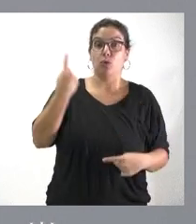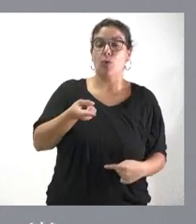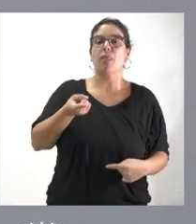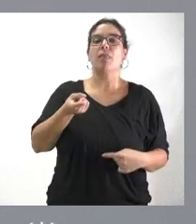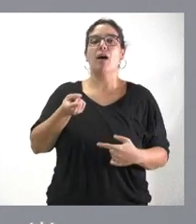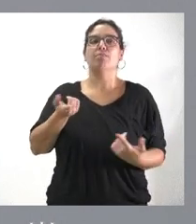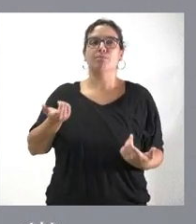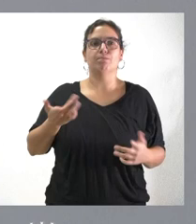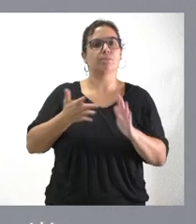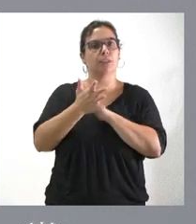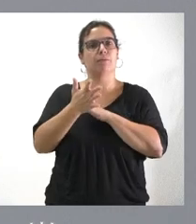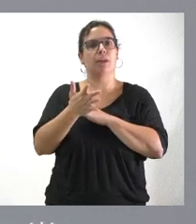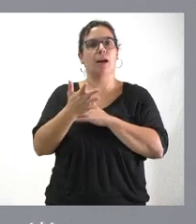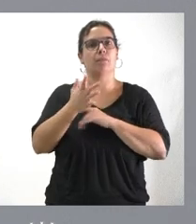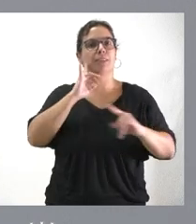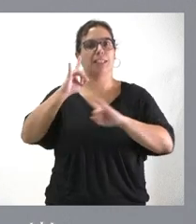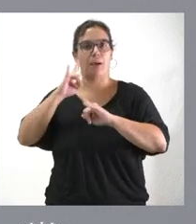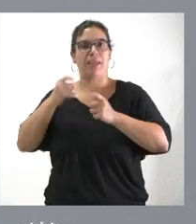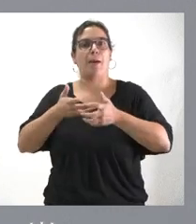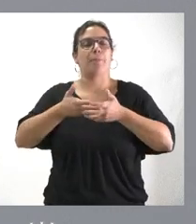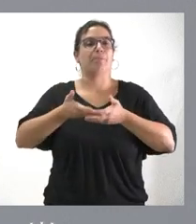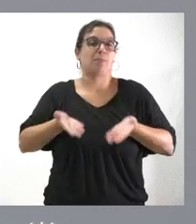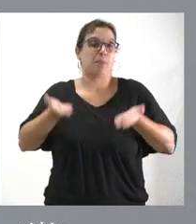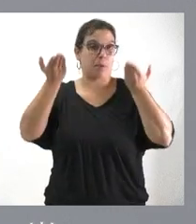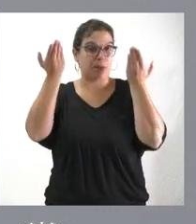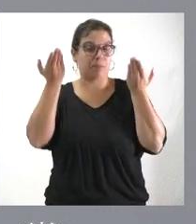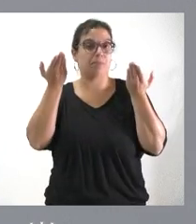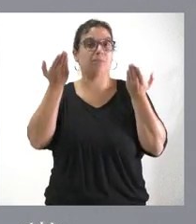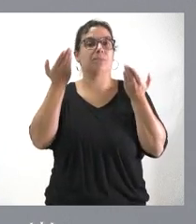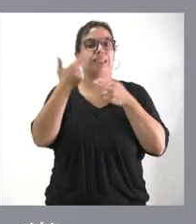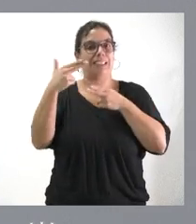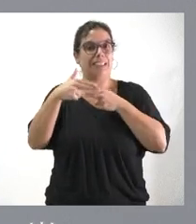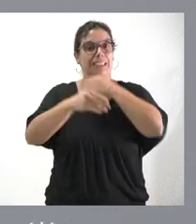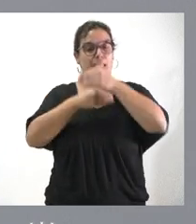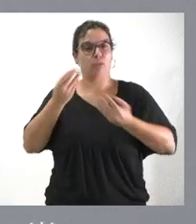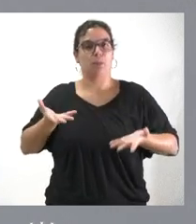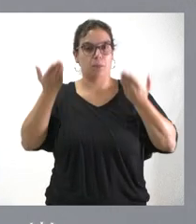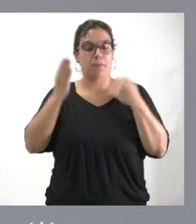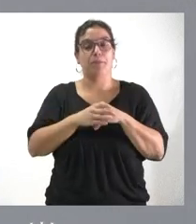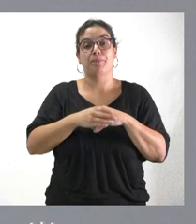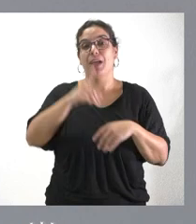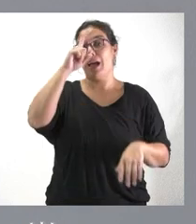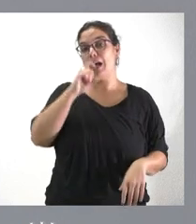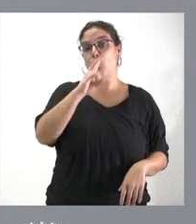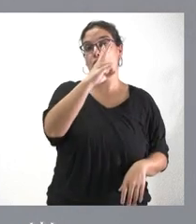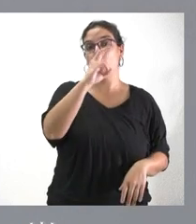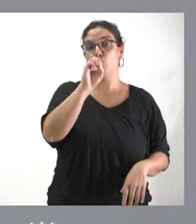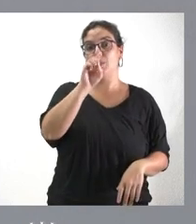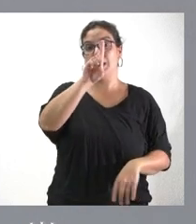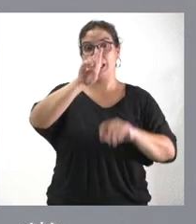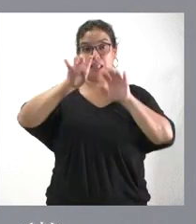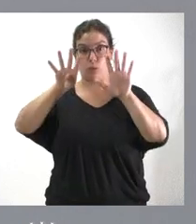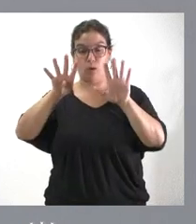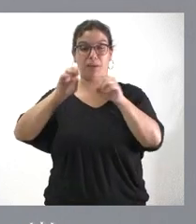en el número de llamadas y en el número de actividades. En el año 2019, el año último